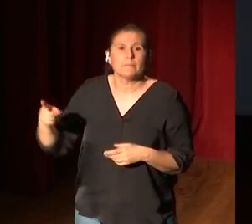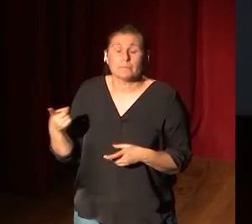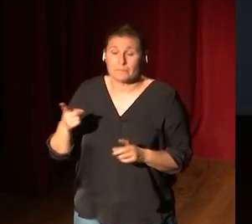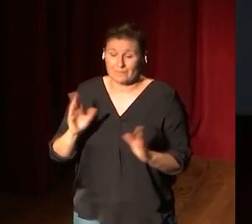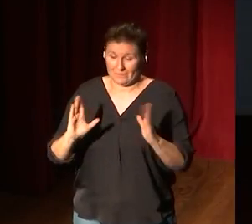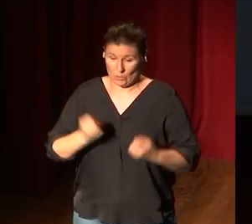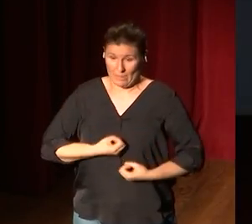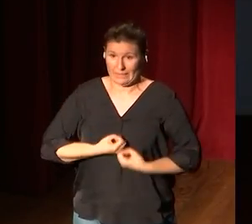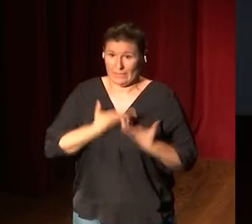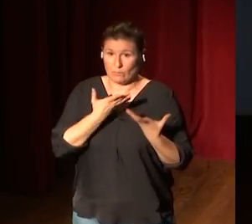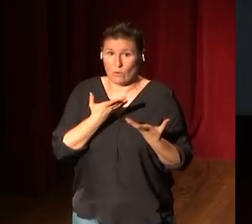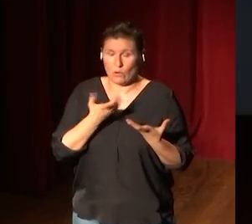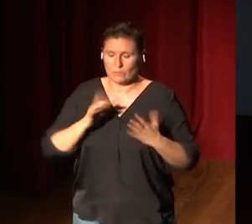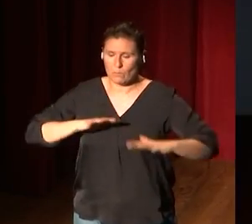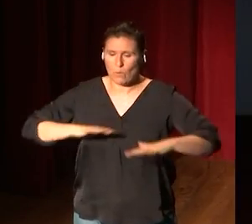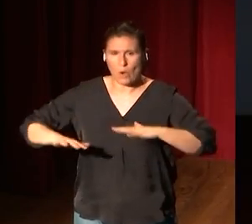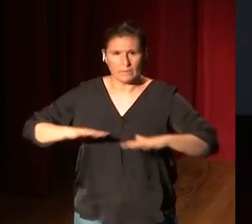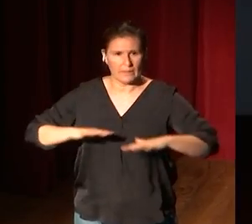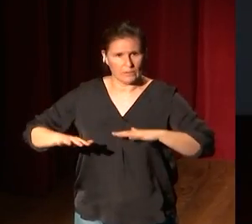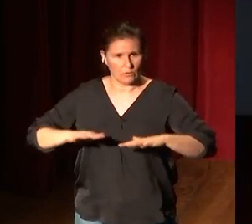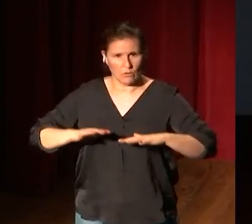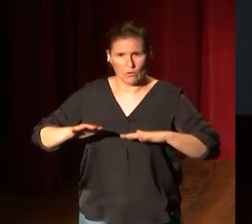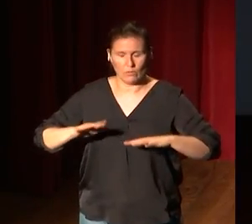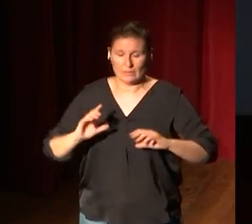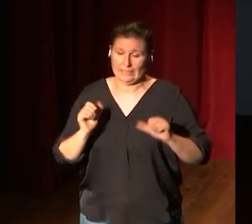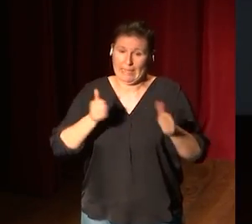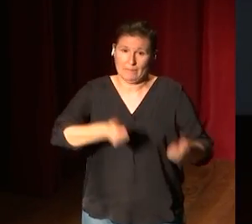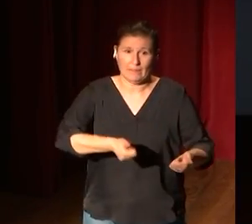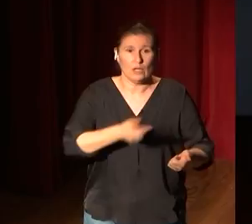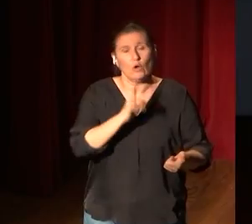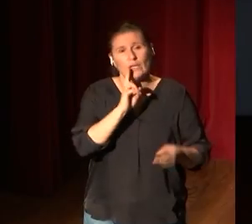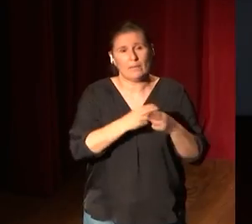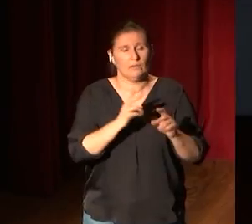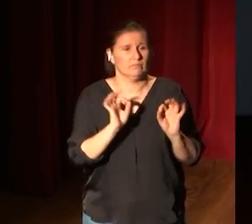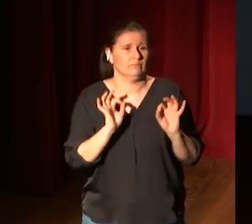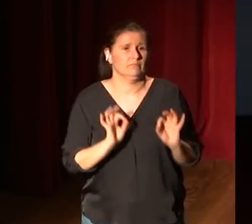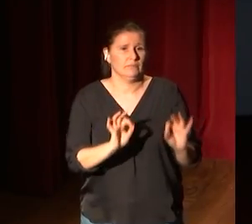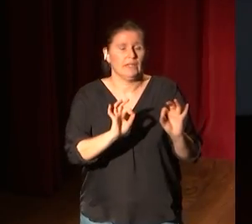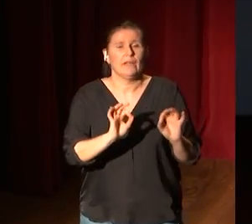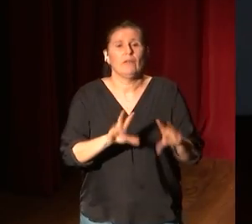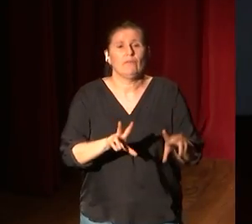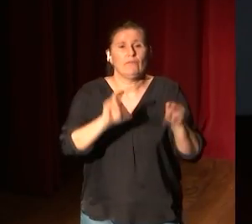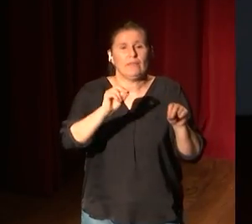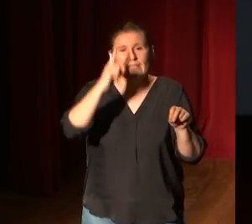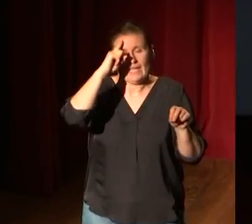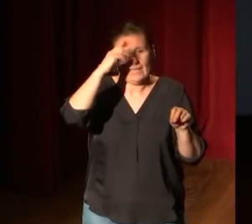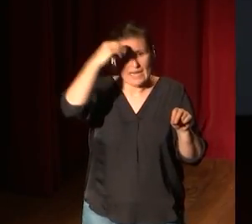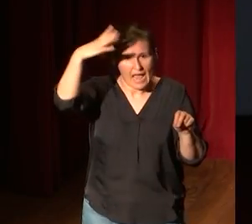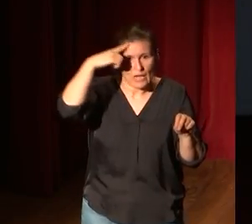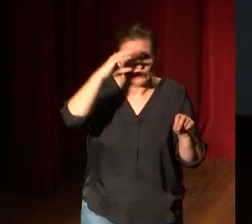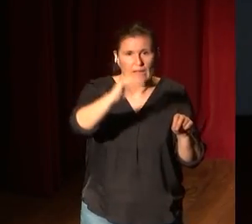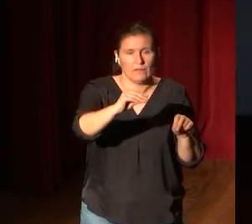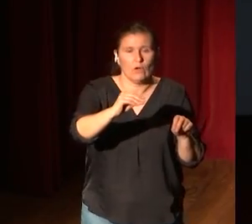El romanticismo, ese movimiento que realmente empieza lo que llamaríamos el fin de la ilustración y ocupa todo el siglo